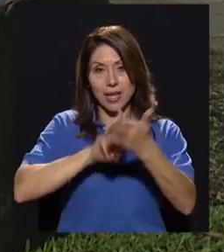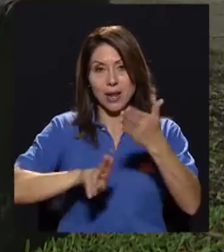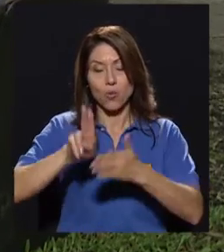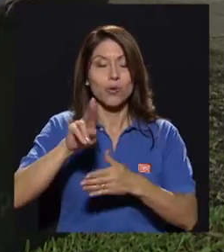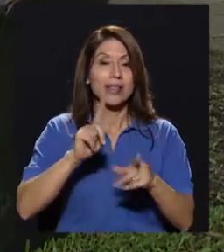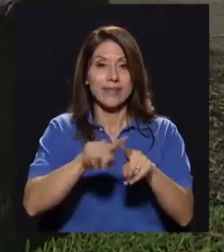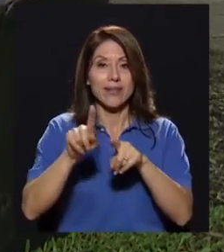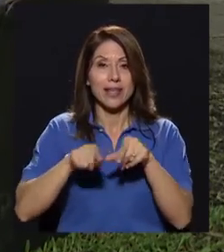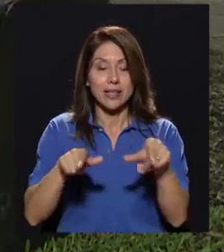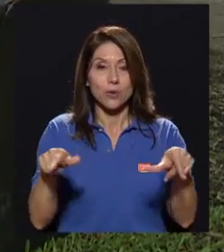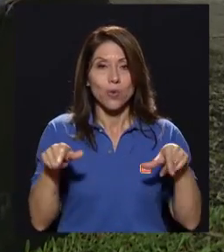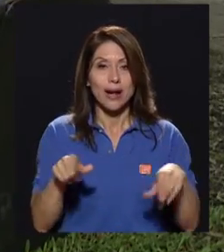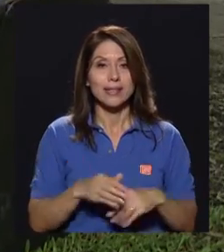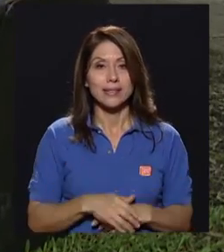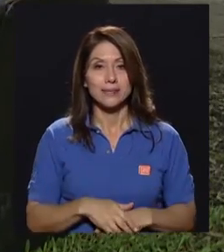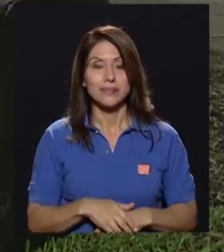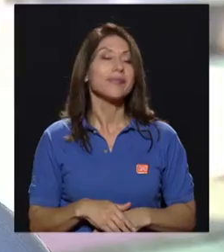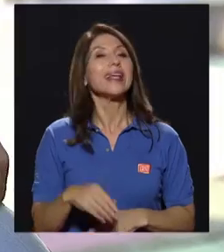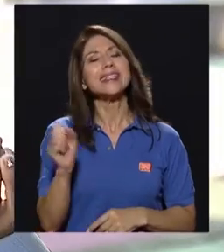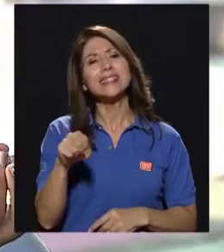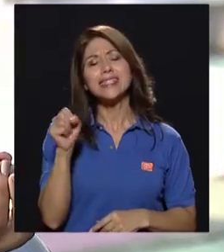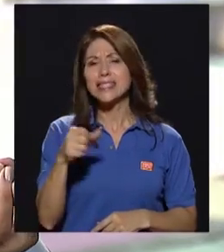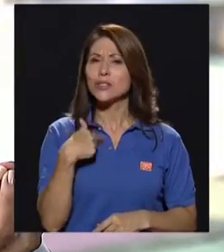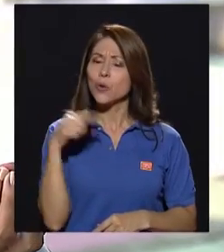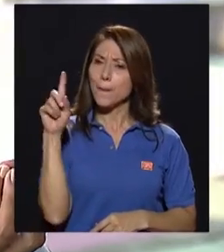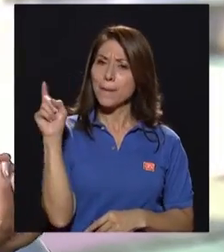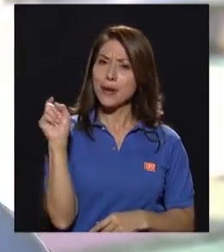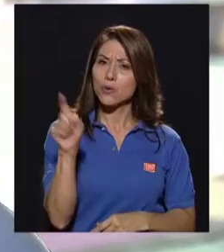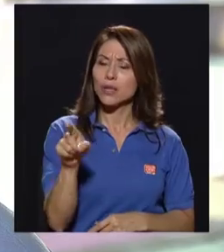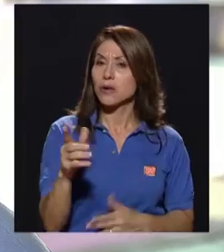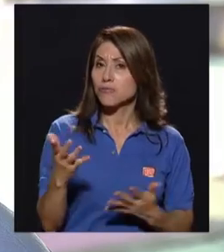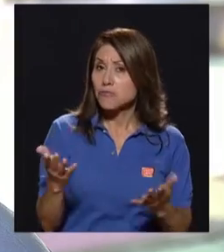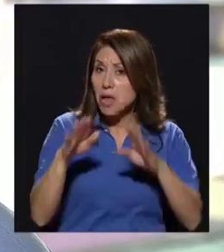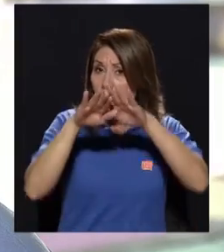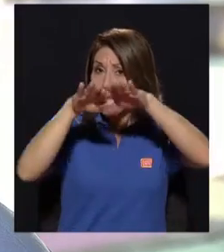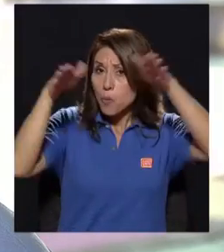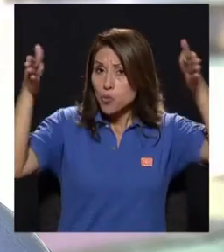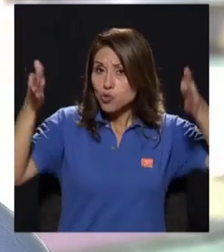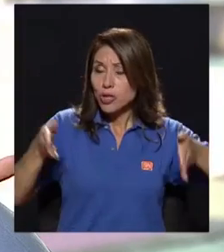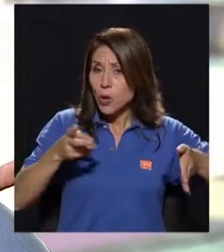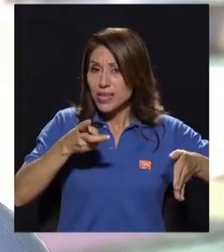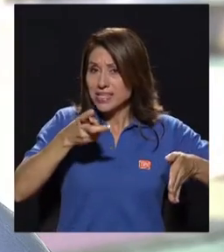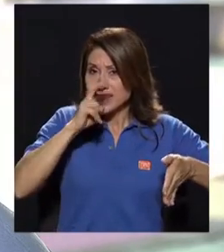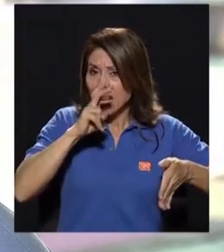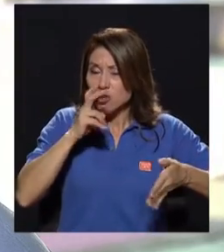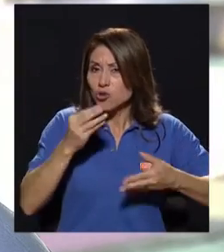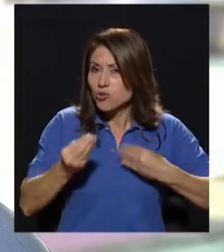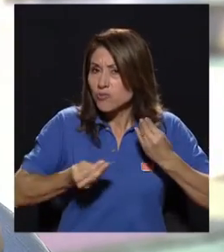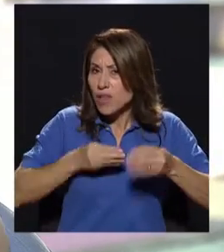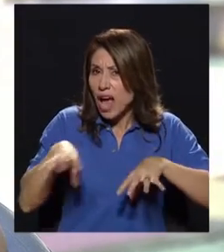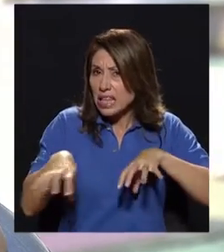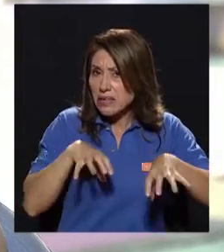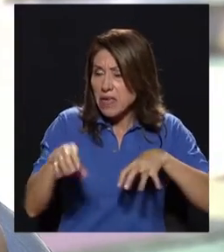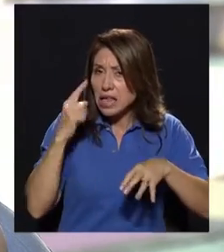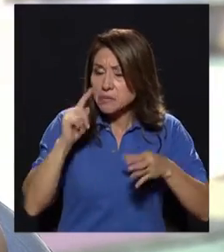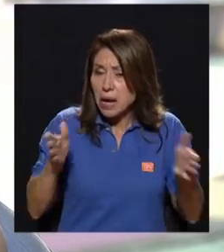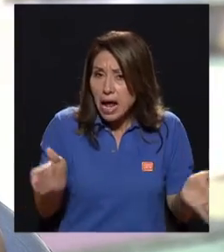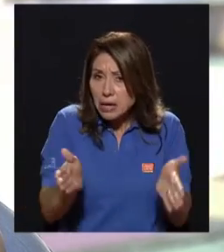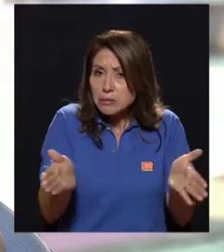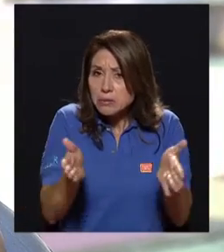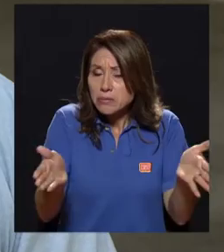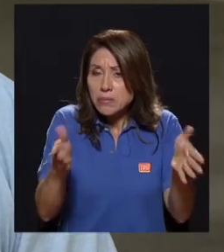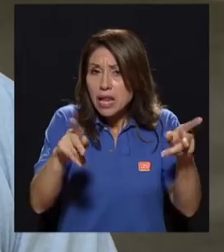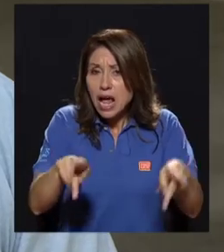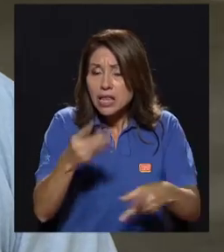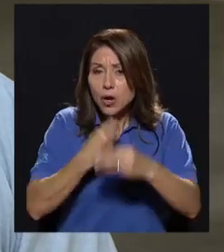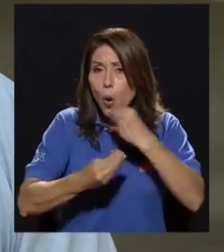U y en diferentes lugares. Esa era una de mis preguntas, ¿qué están haciendo en el Museo de Insectos, actividades en relación a la promoción del